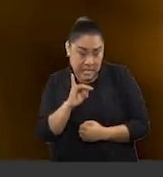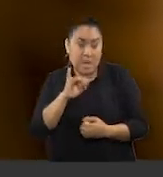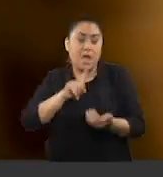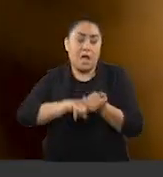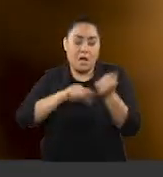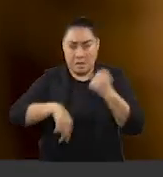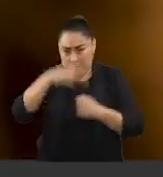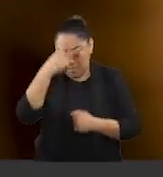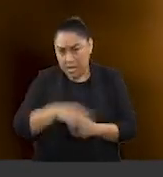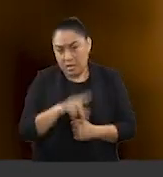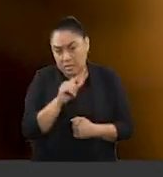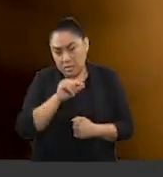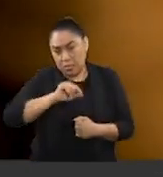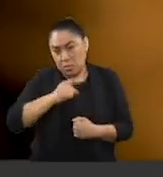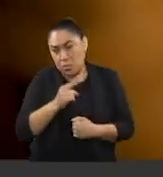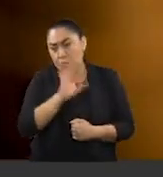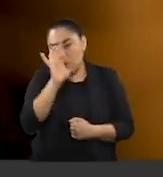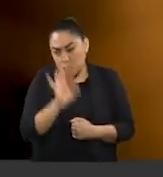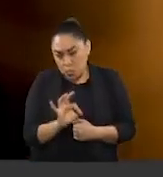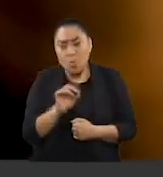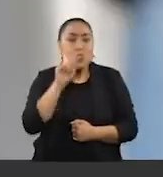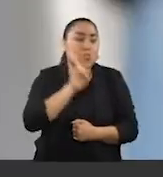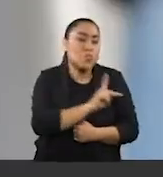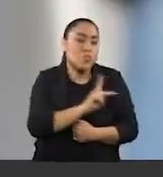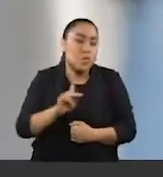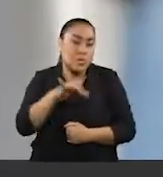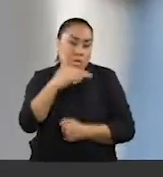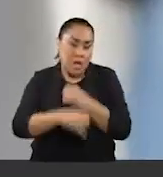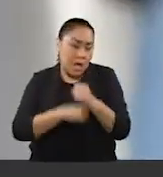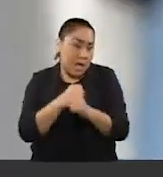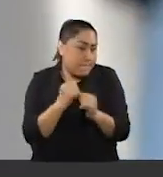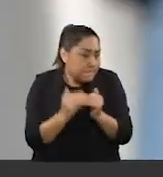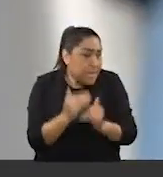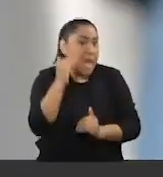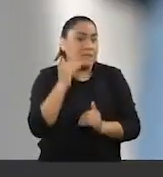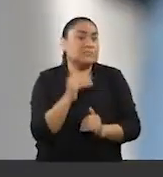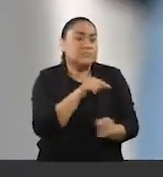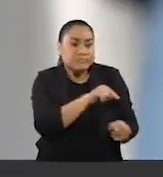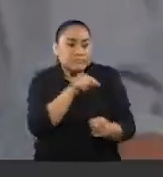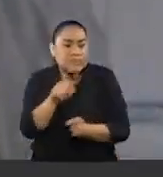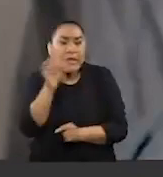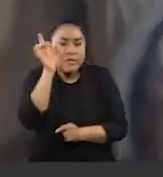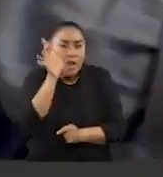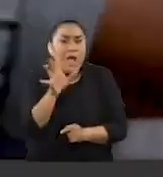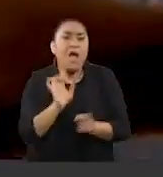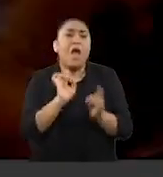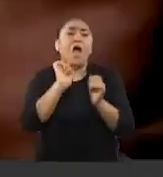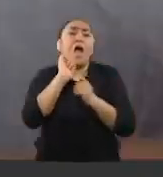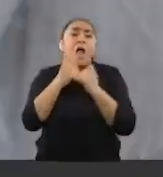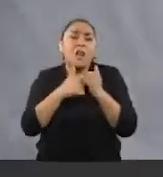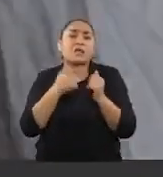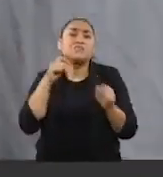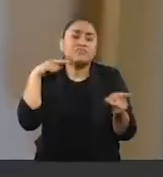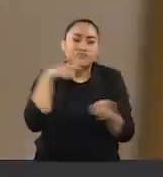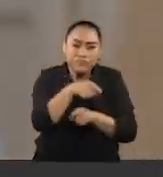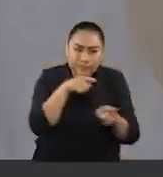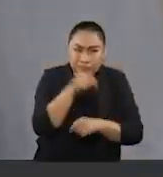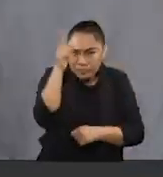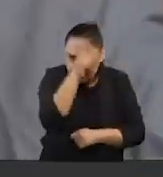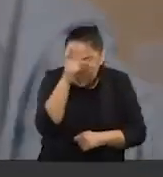.1% de las mujeres mayores de 15 años han experimentado algún tipo de violencia, ya sea psicológica,